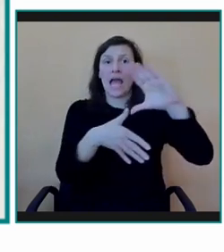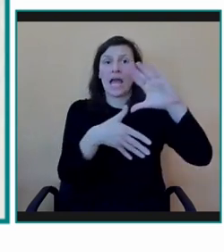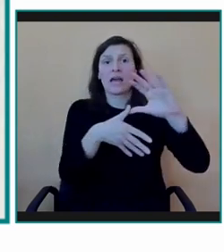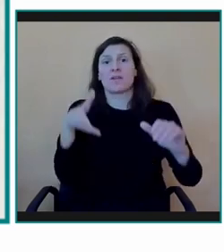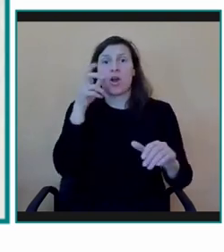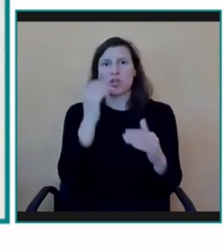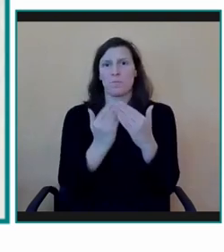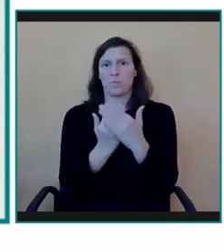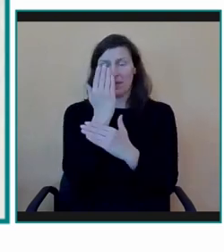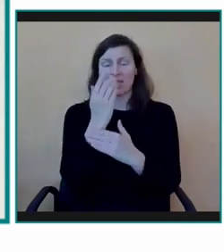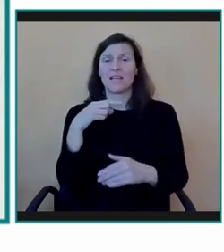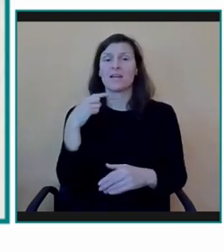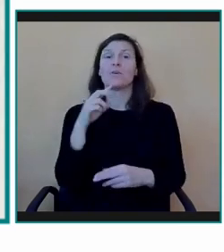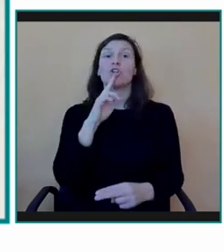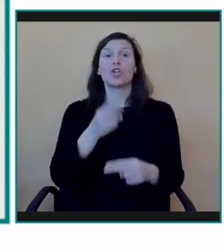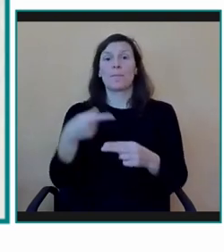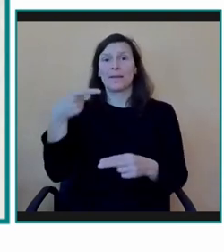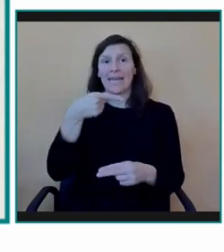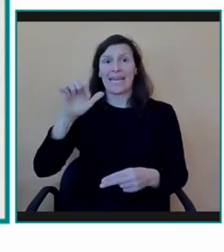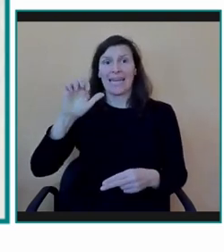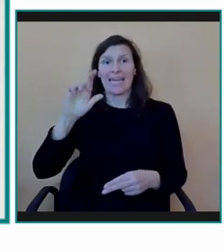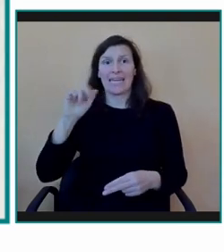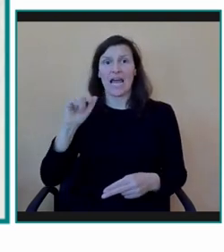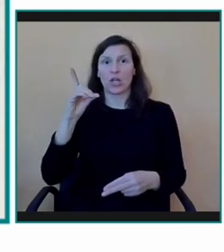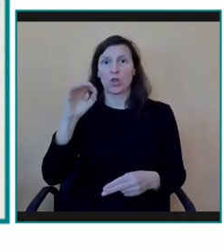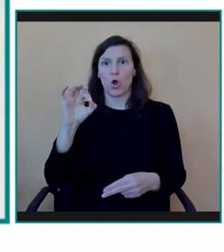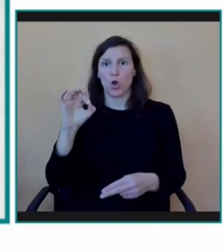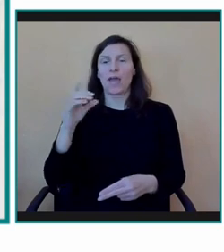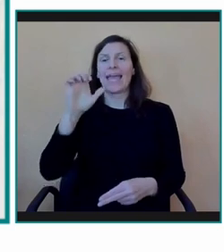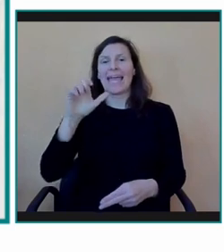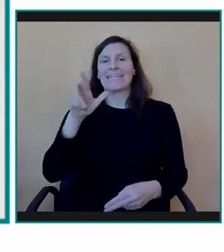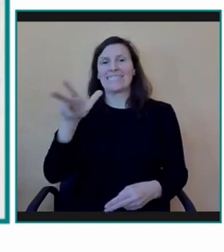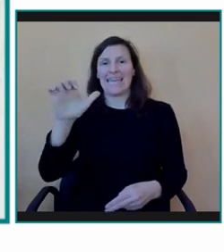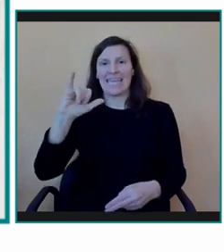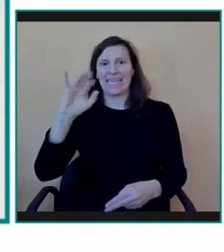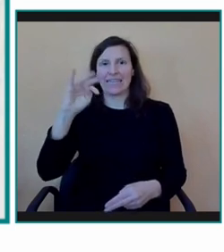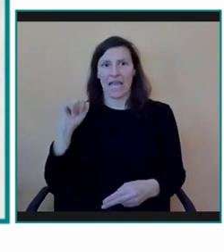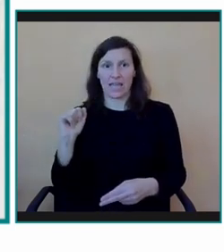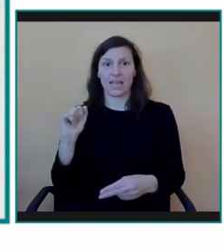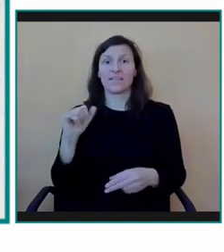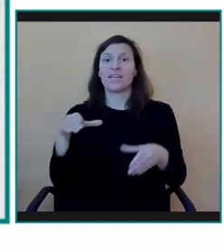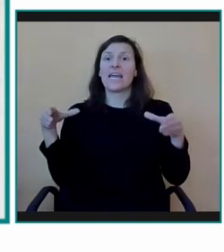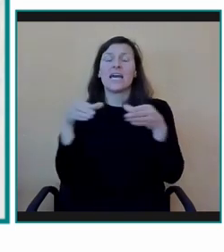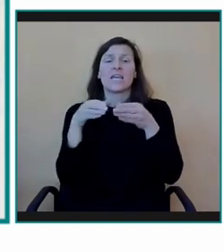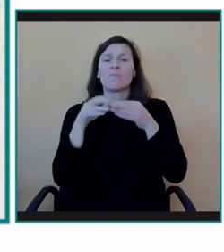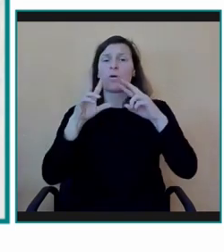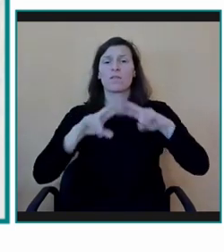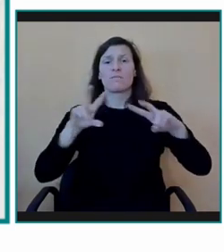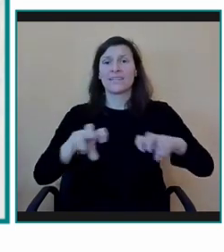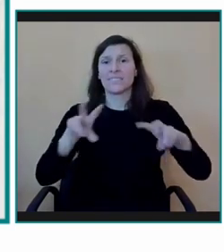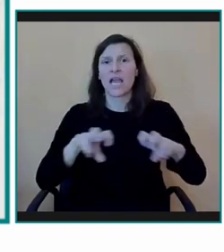Cheita, pertenezco al grupo Equiday, que tenemos la enorme satisfacción de organizar estos